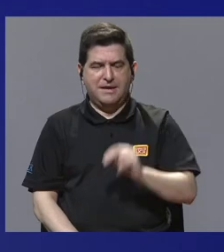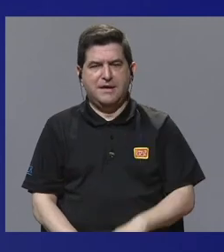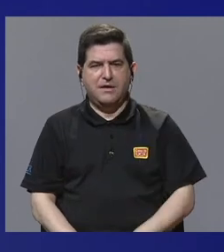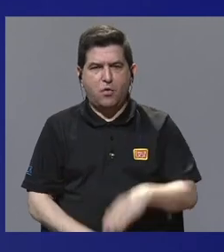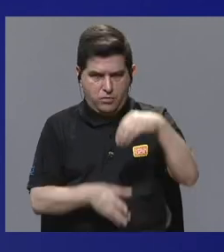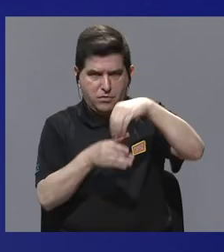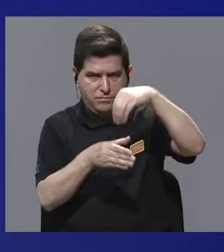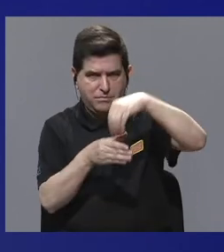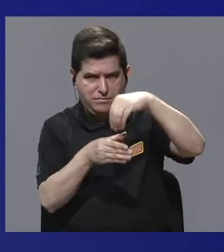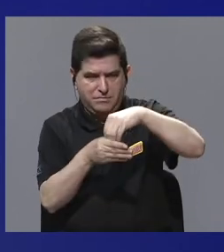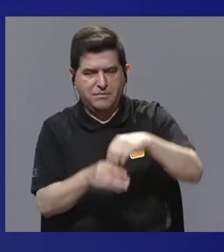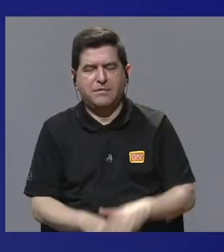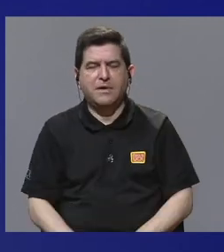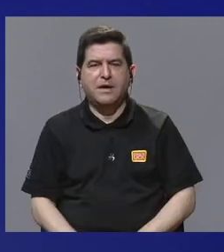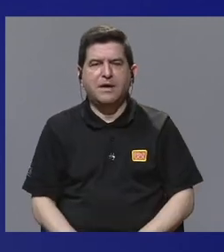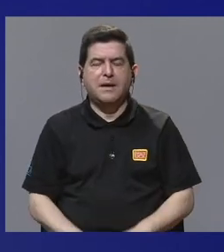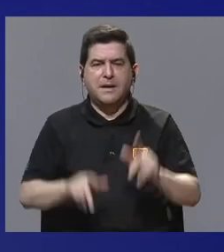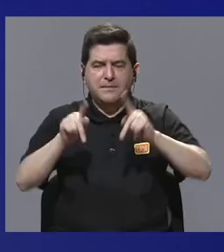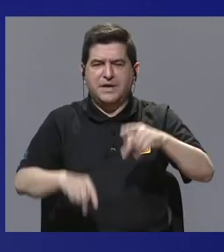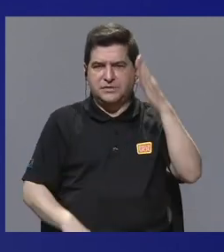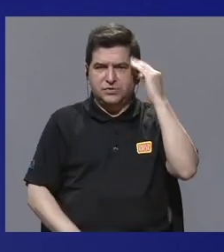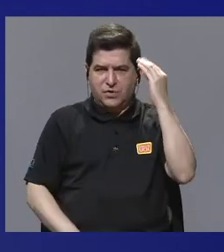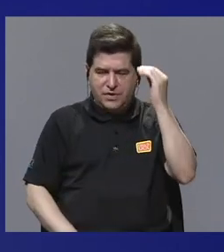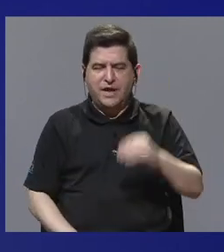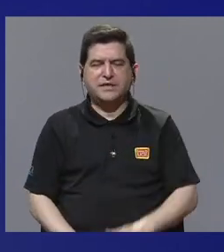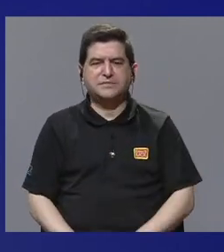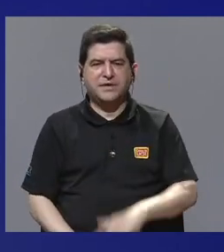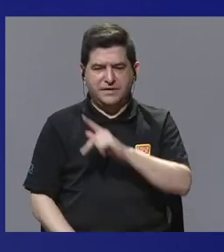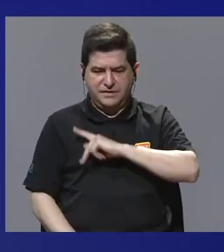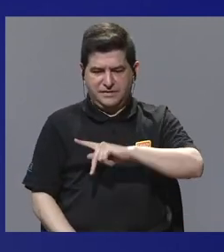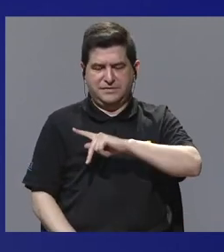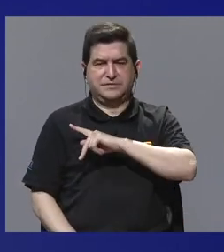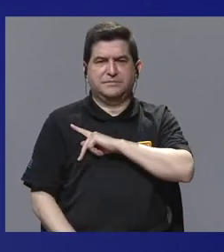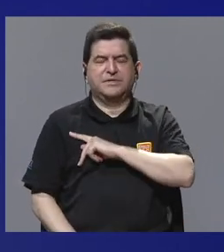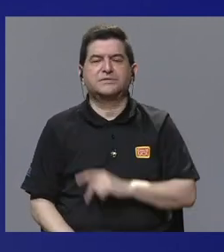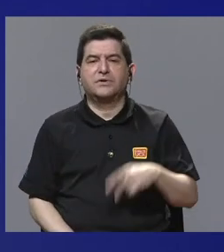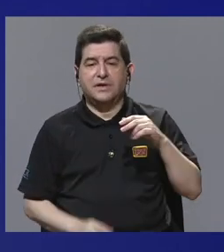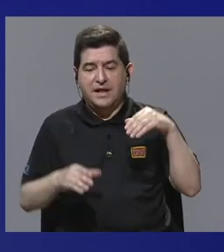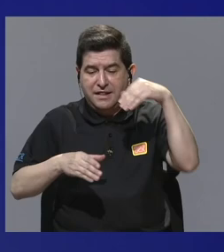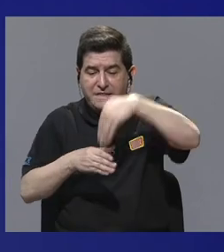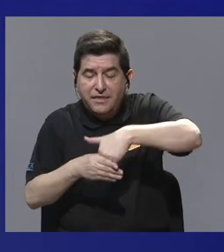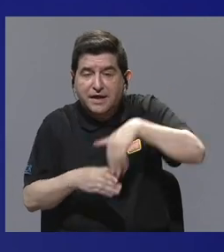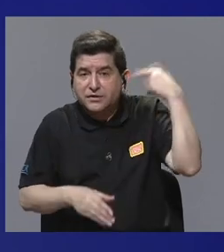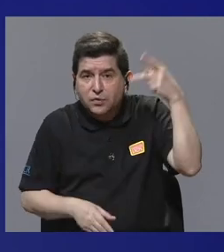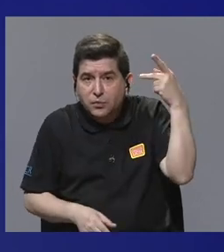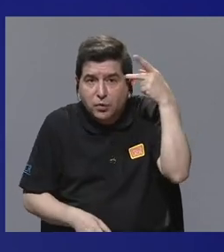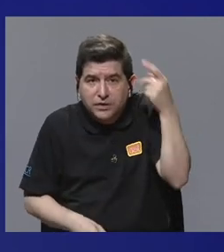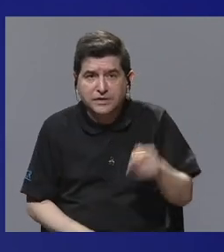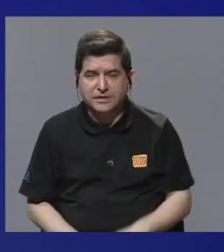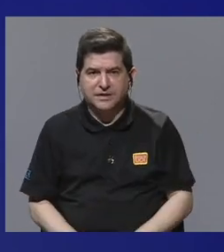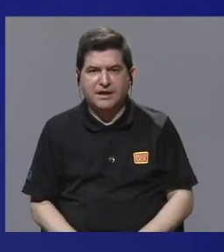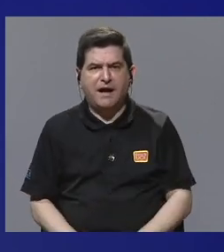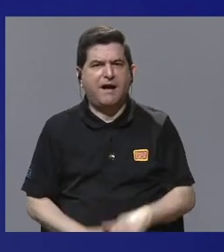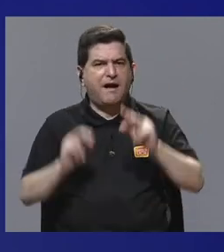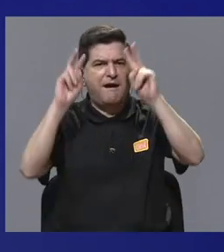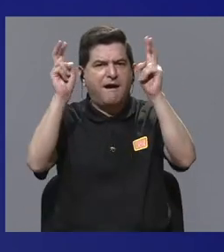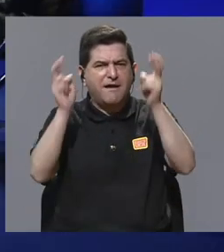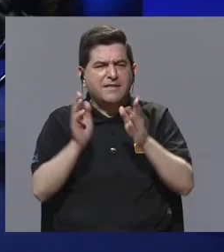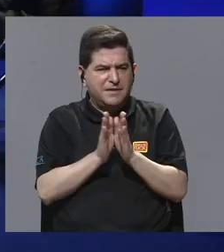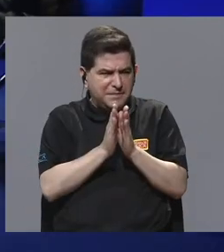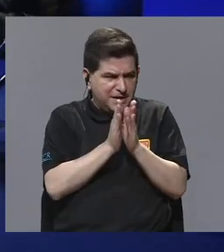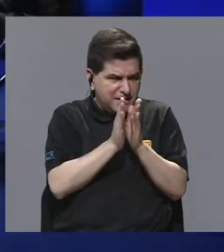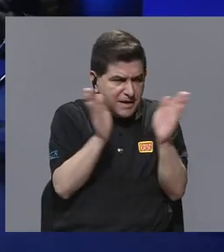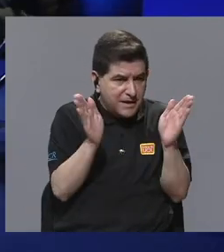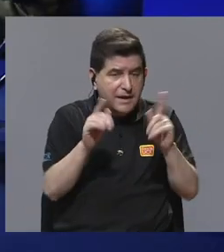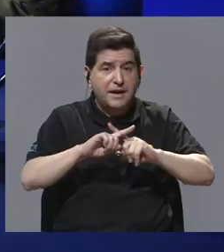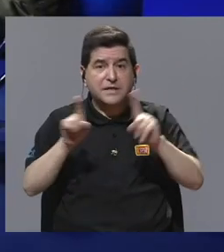impronta también de quien vive la política en término personal. Y así fue como fuimos construyendo, digamos, temáticas muy generales,